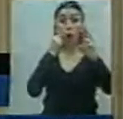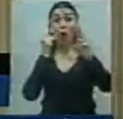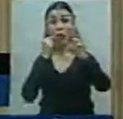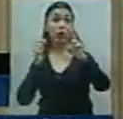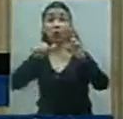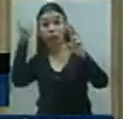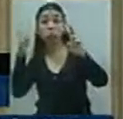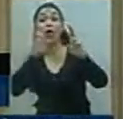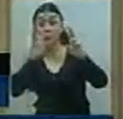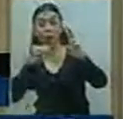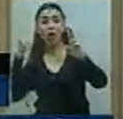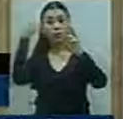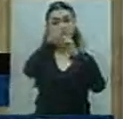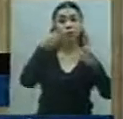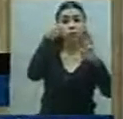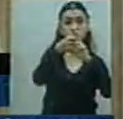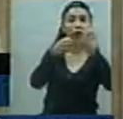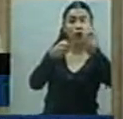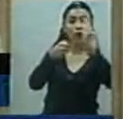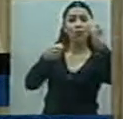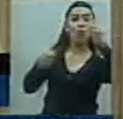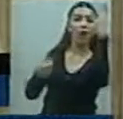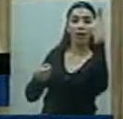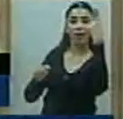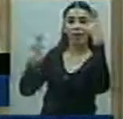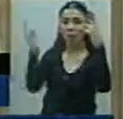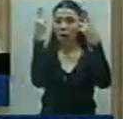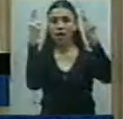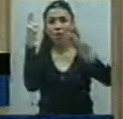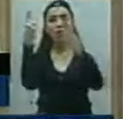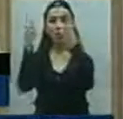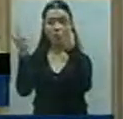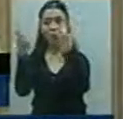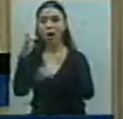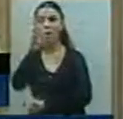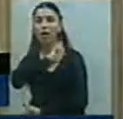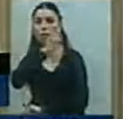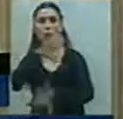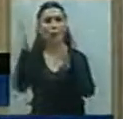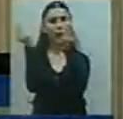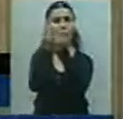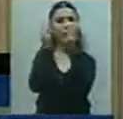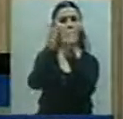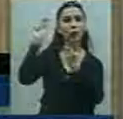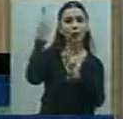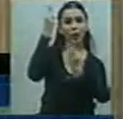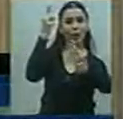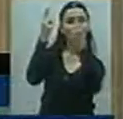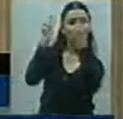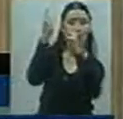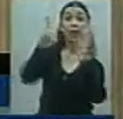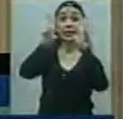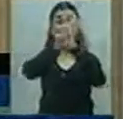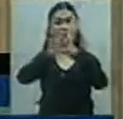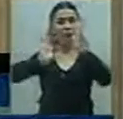este gobierno por este tema. Reitero, esta ley tiene varios años, pero no estaba reglamentada. Y esta ley,